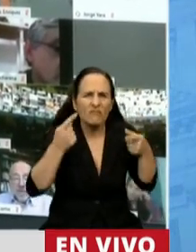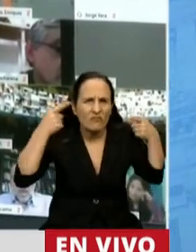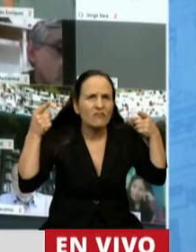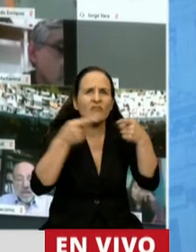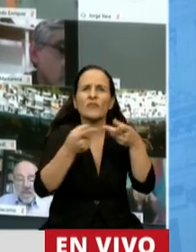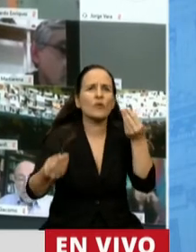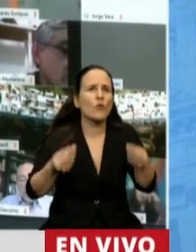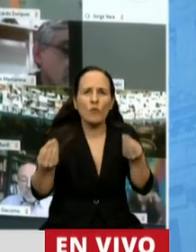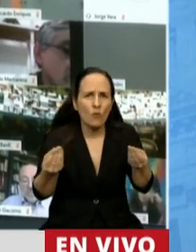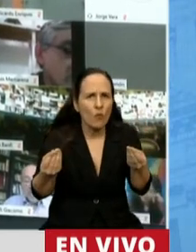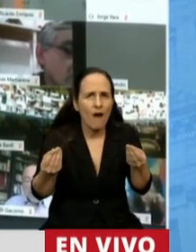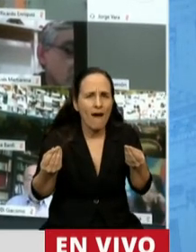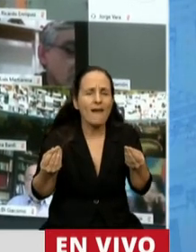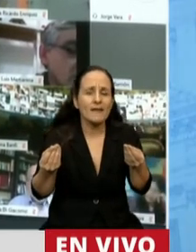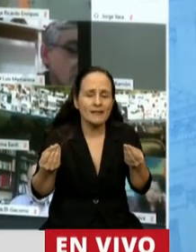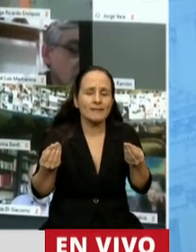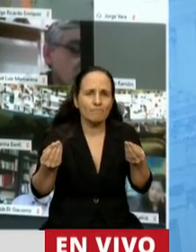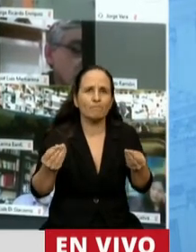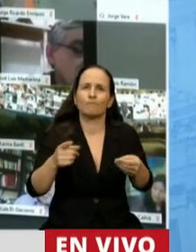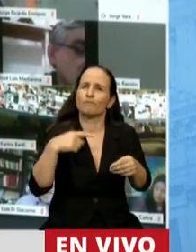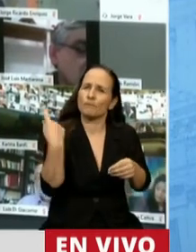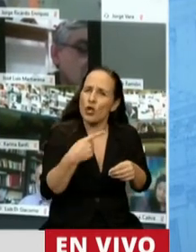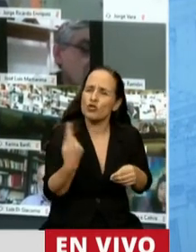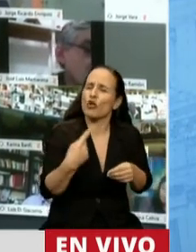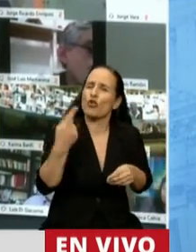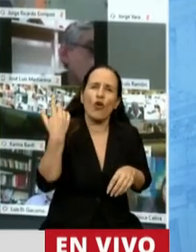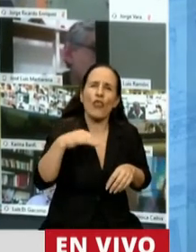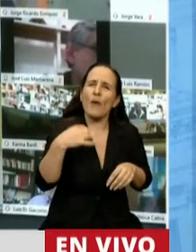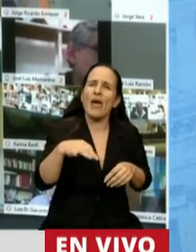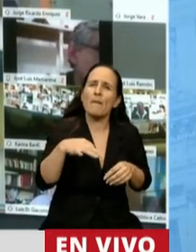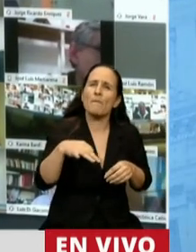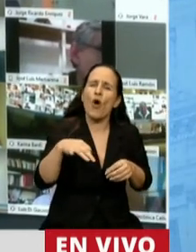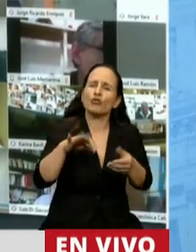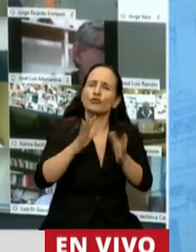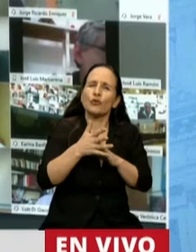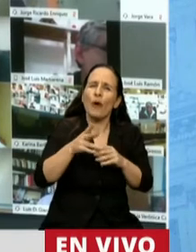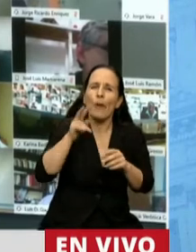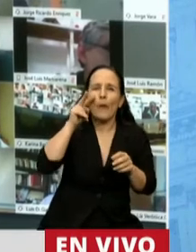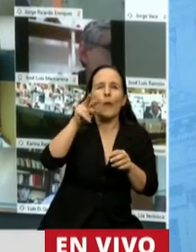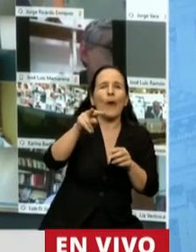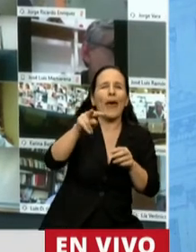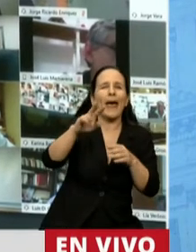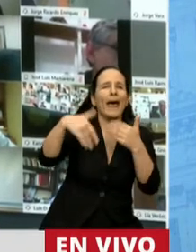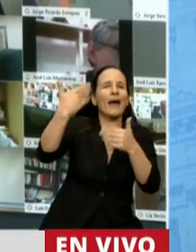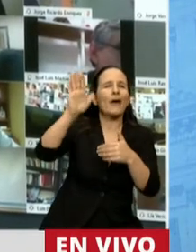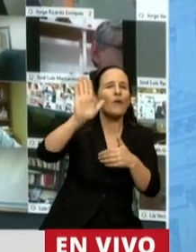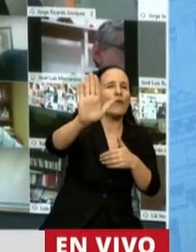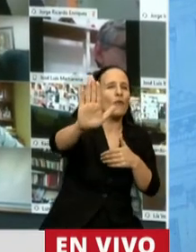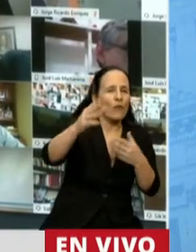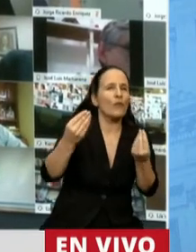dar inicio. Nos tenemos que parar en este punto y mirar hacia un horizonte que empieza a abrirse para la historia